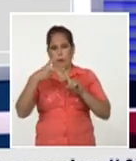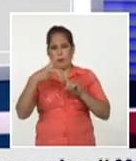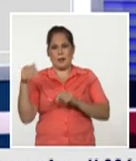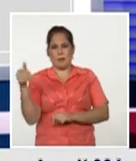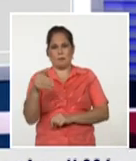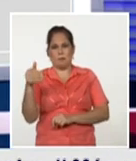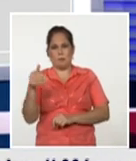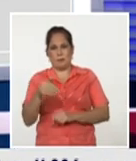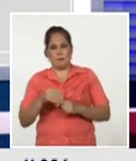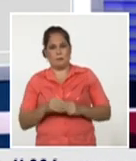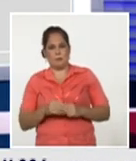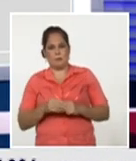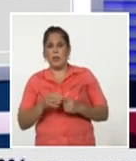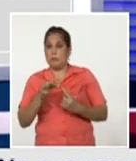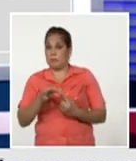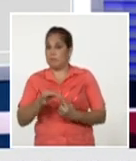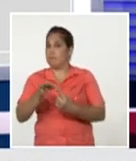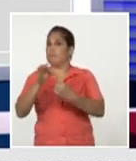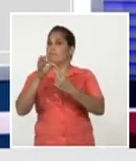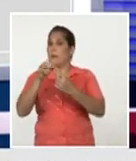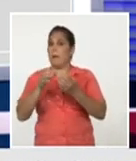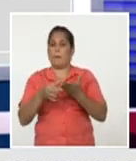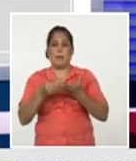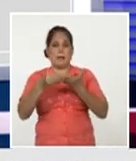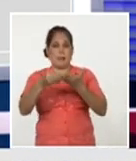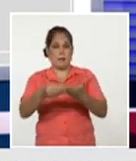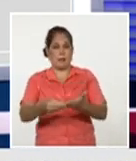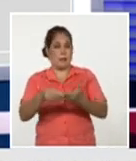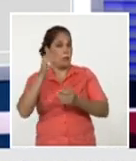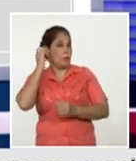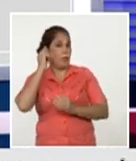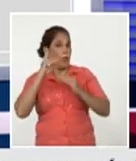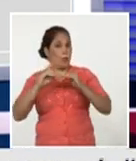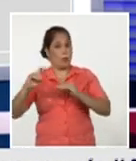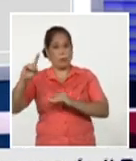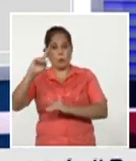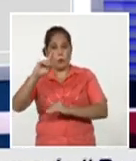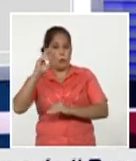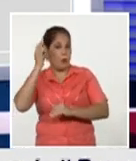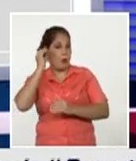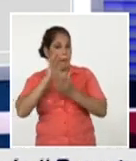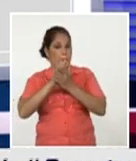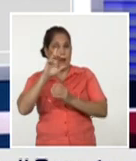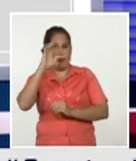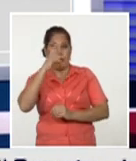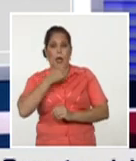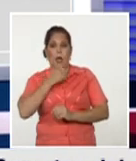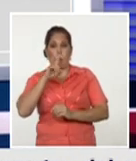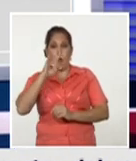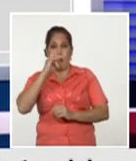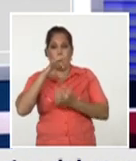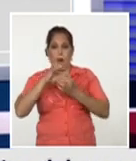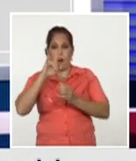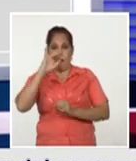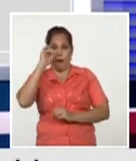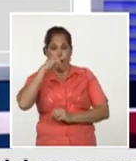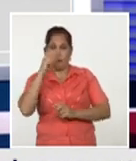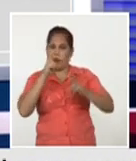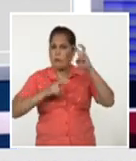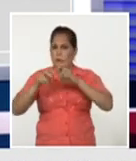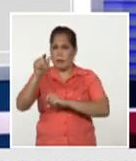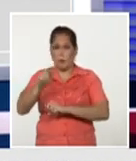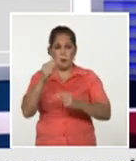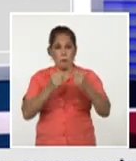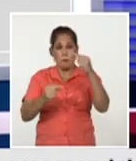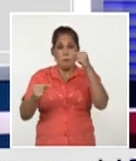tenemos el privilegio de presentar nuevamente a la doctora en ciencias María Eugenia Toledo Romani quien es investigadora principal